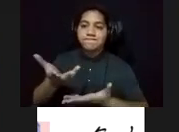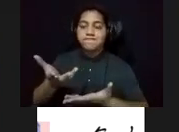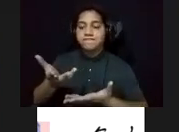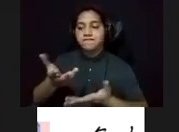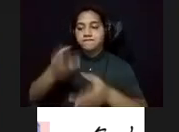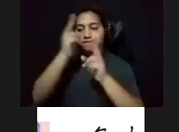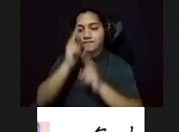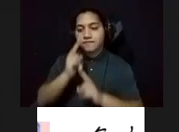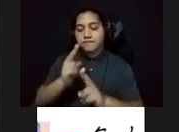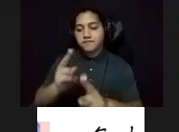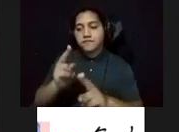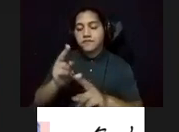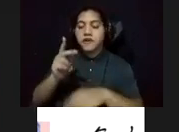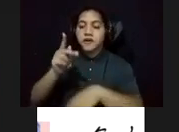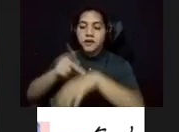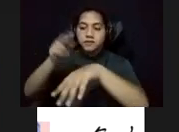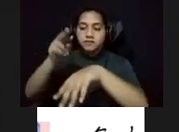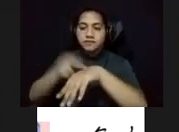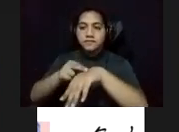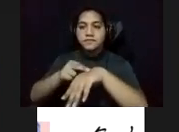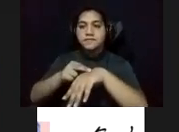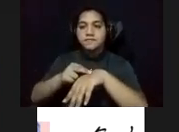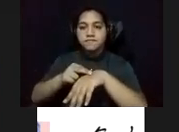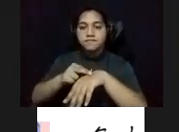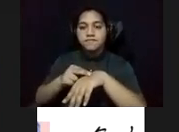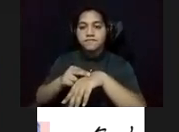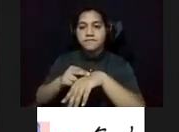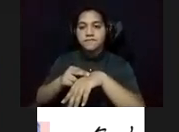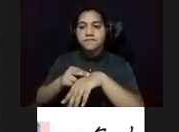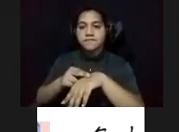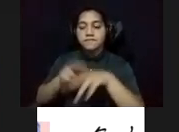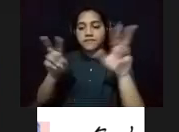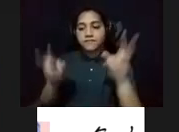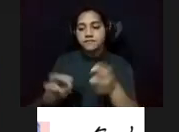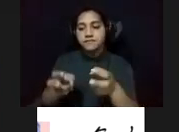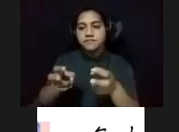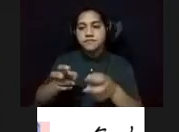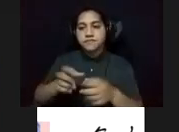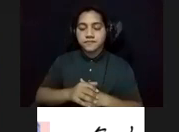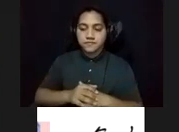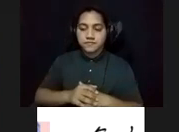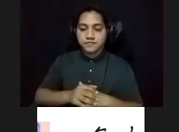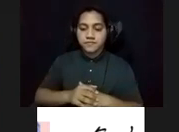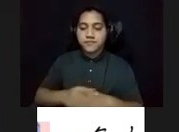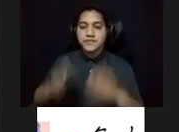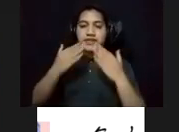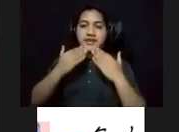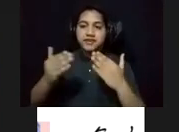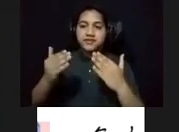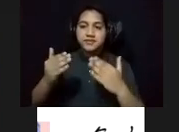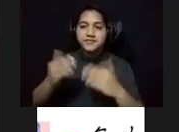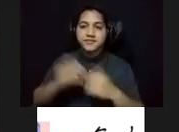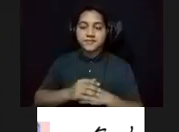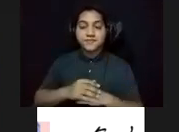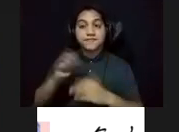estrella de Puerto Rico al universo. Cierro la cita. Cierro gracias. Quiero